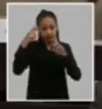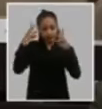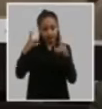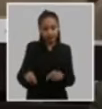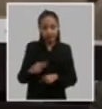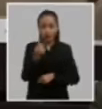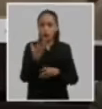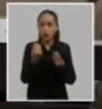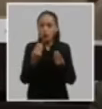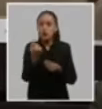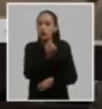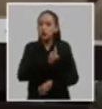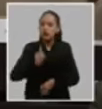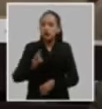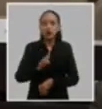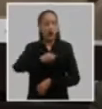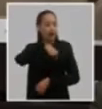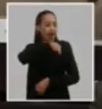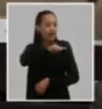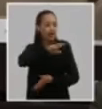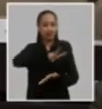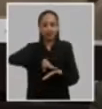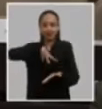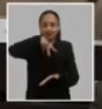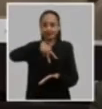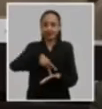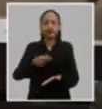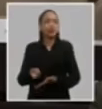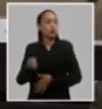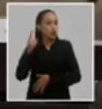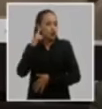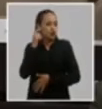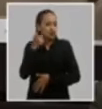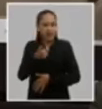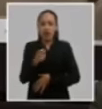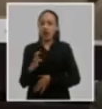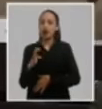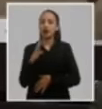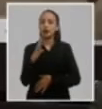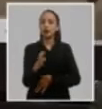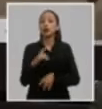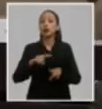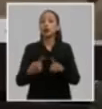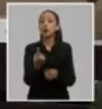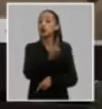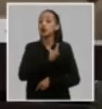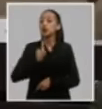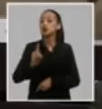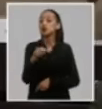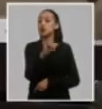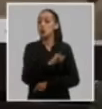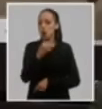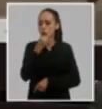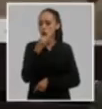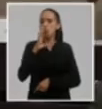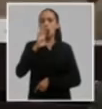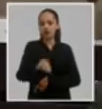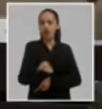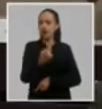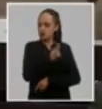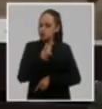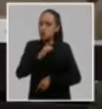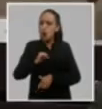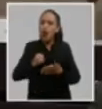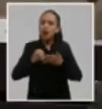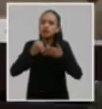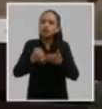intervinimos ayer dimos nuestras opiniones se nos escuchó con respeto porque tenemos también un lugar porque estamos aportando